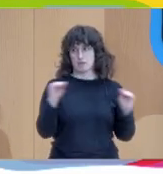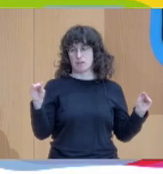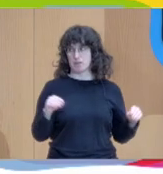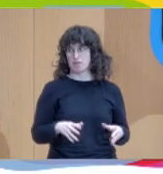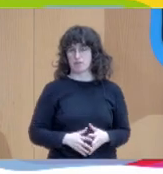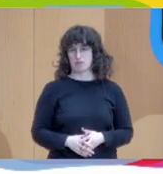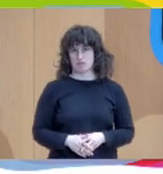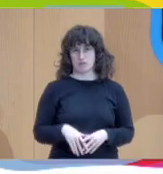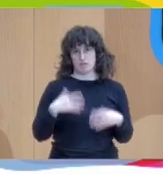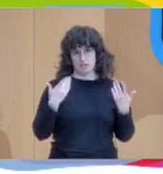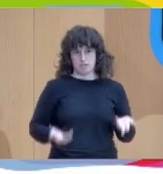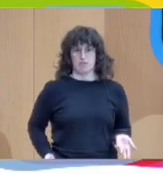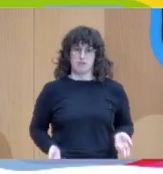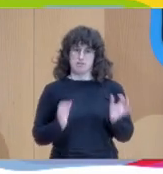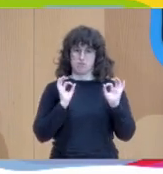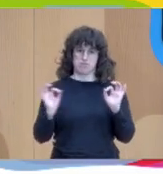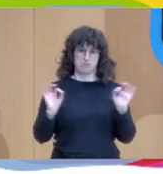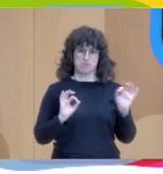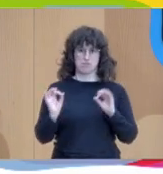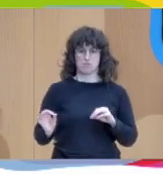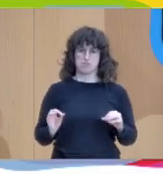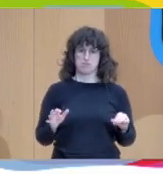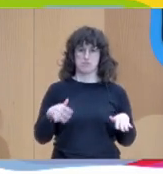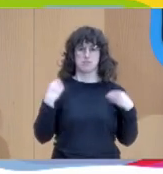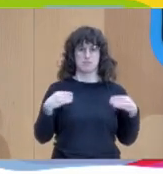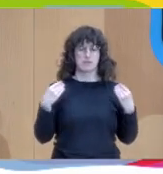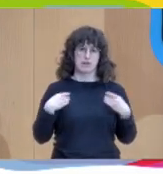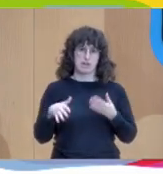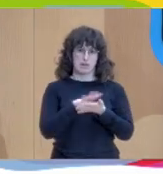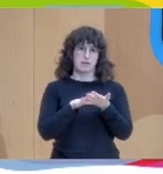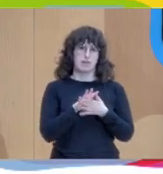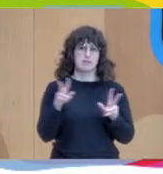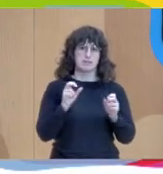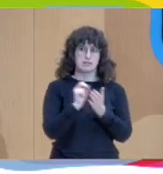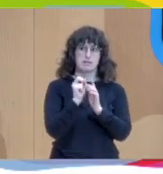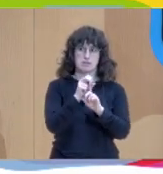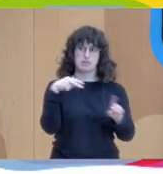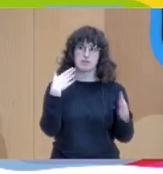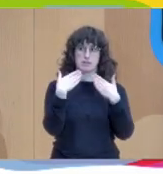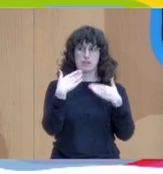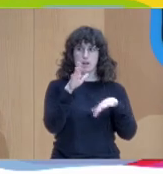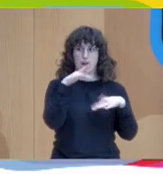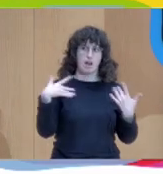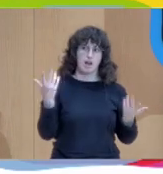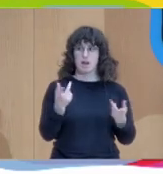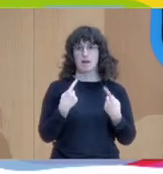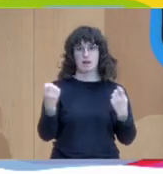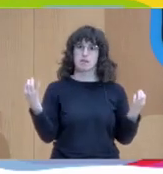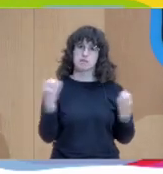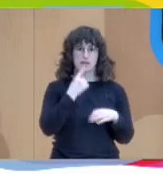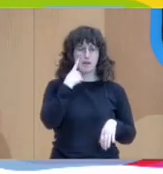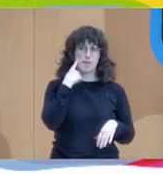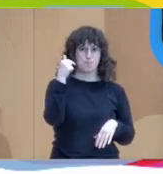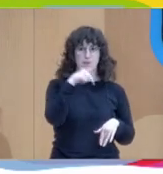Bueno, pues dispuestos a disfrutar. Hemos hablado mucho ya de enfoque dialógico. Ahora lo que nos queda es saber qué hemos avanzado aquí